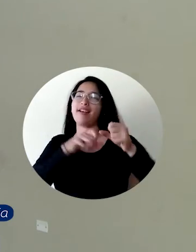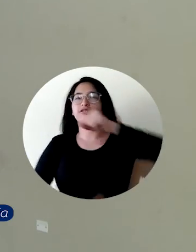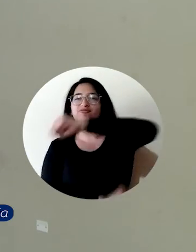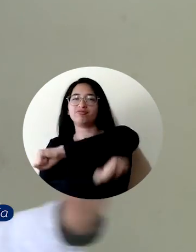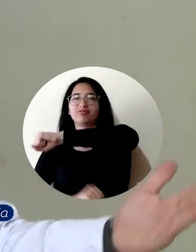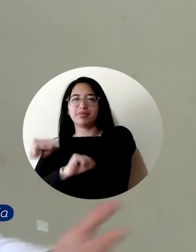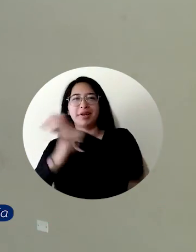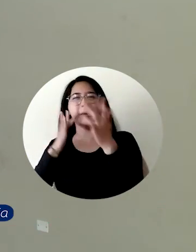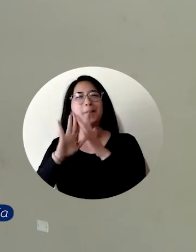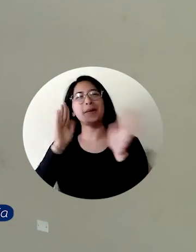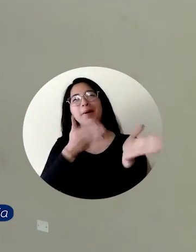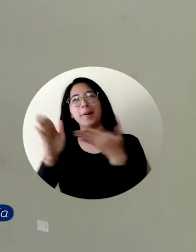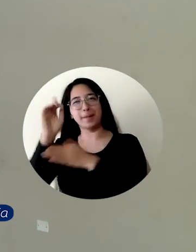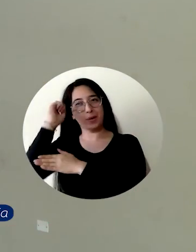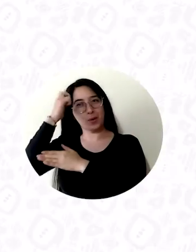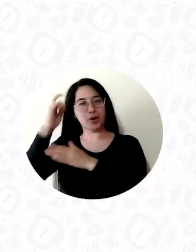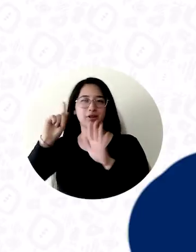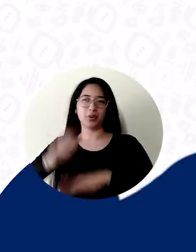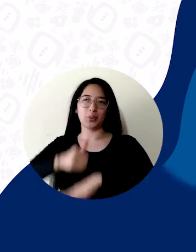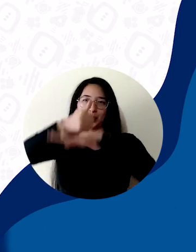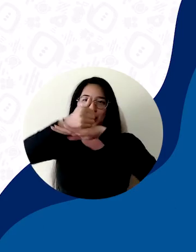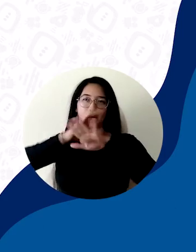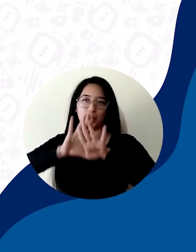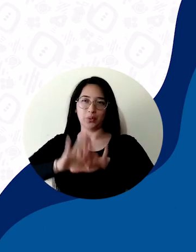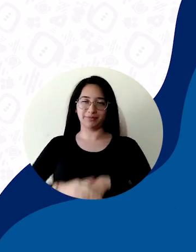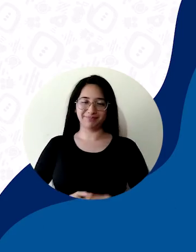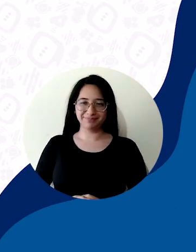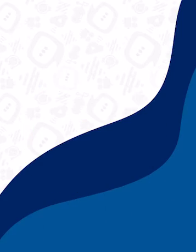implementando desde el plan de gobierno de nuestro señor rector